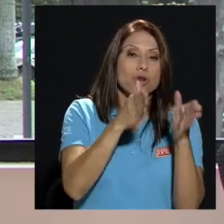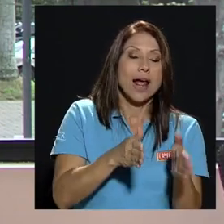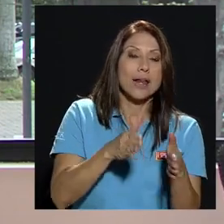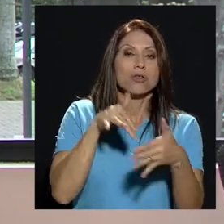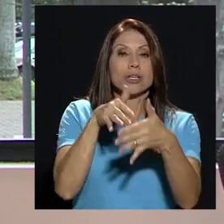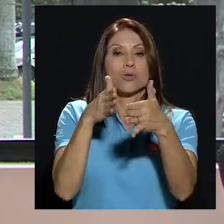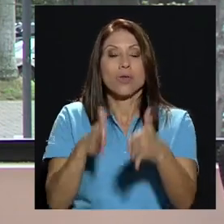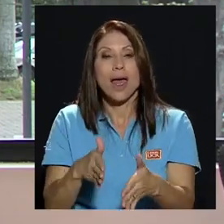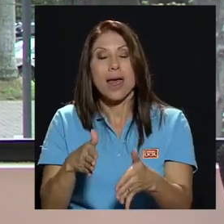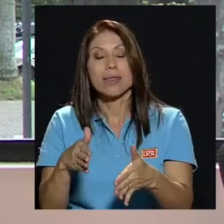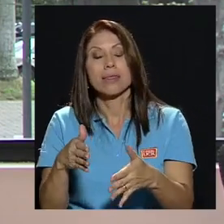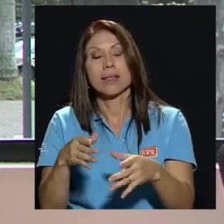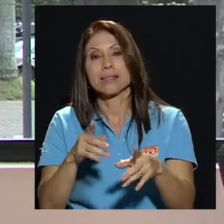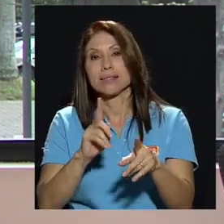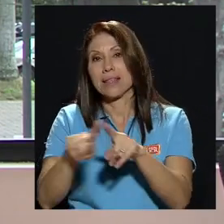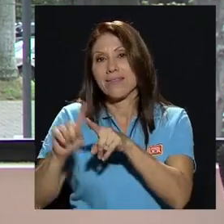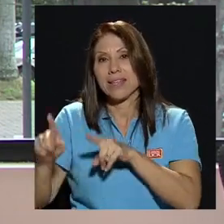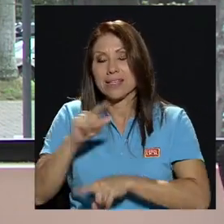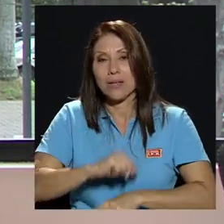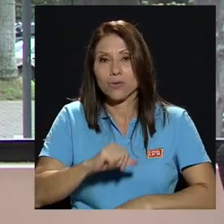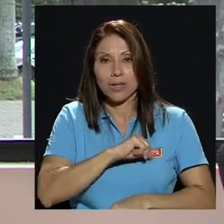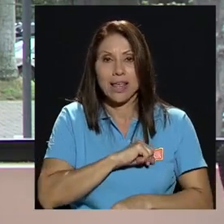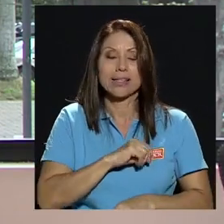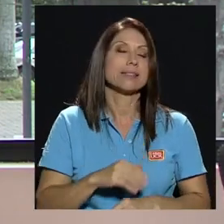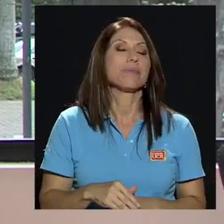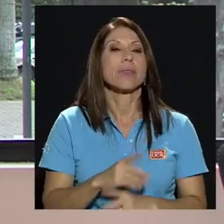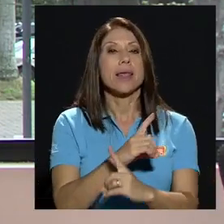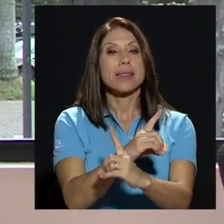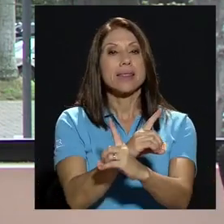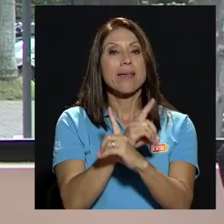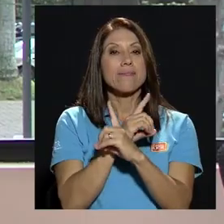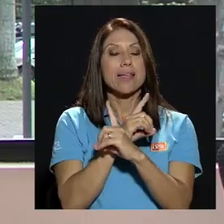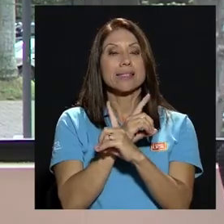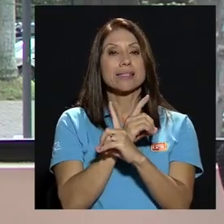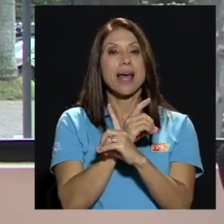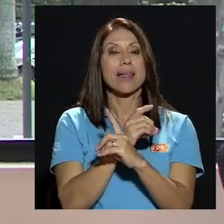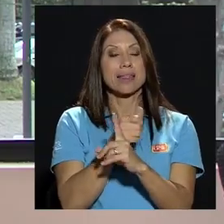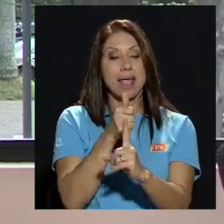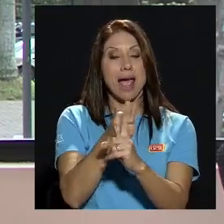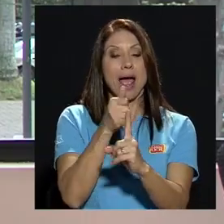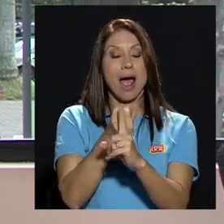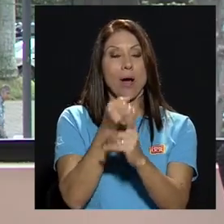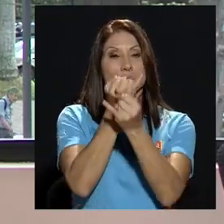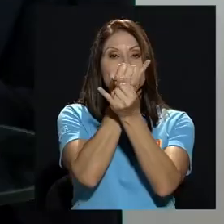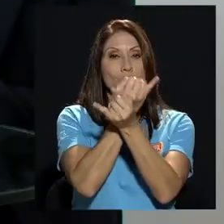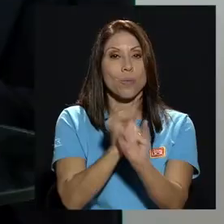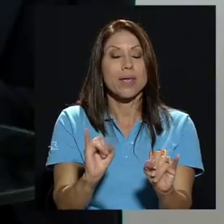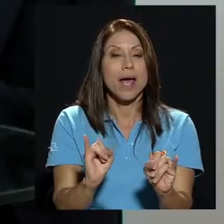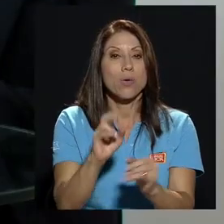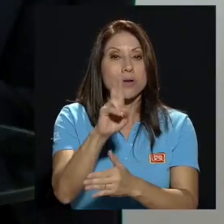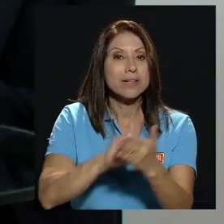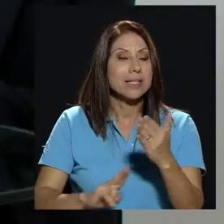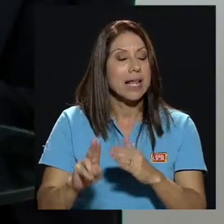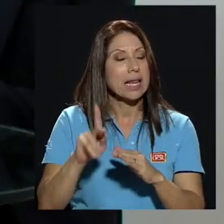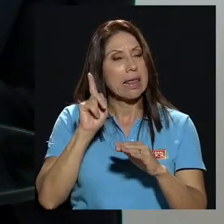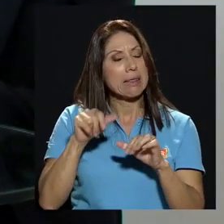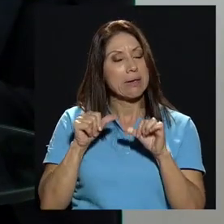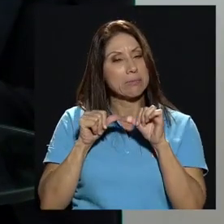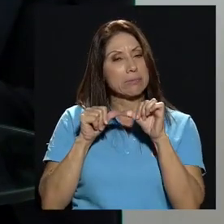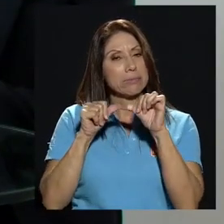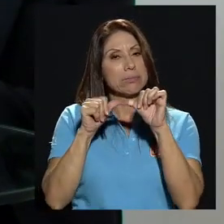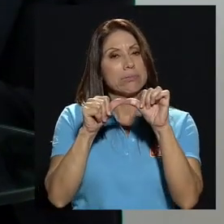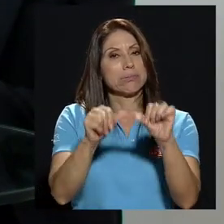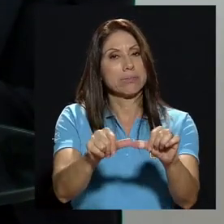etcétera es que la defensa de la autonomía universitaria es inclaudicable esta universidad